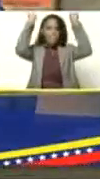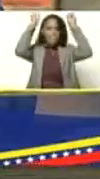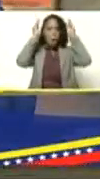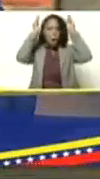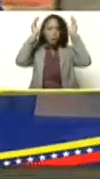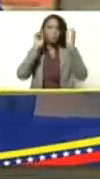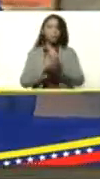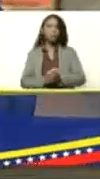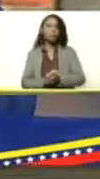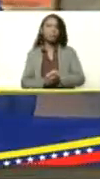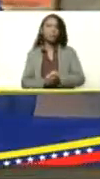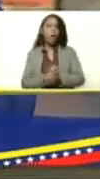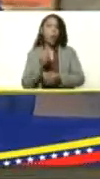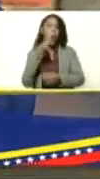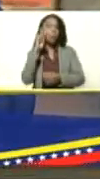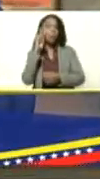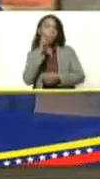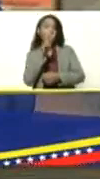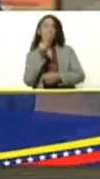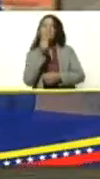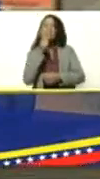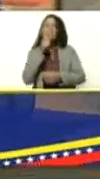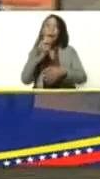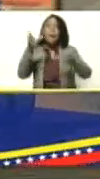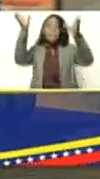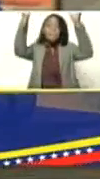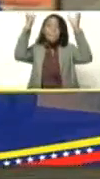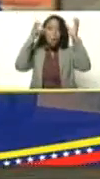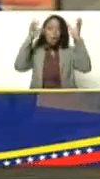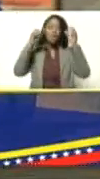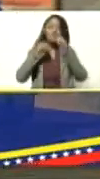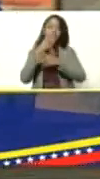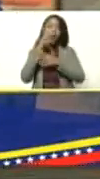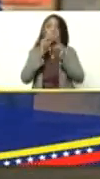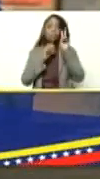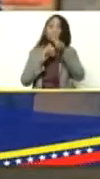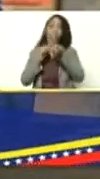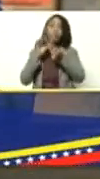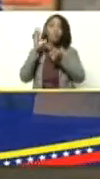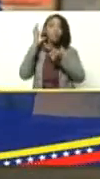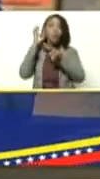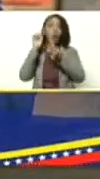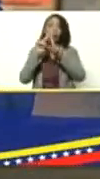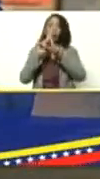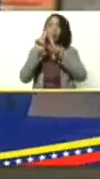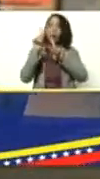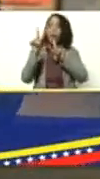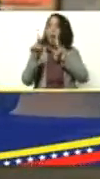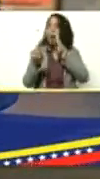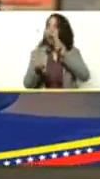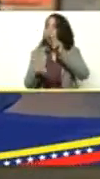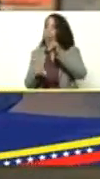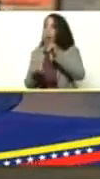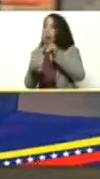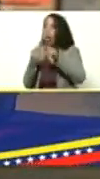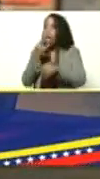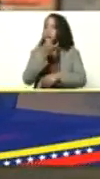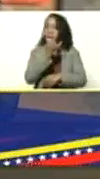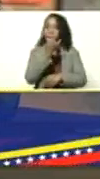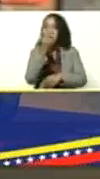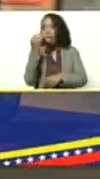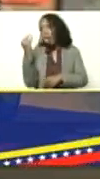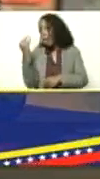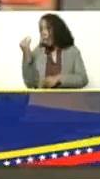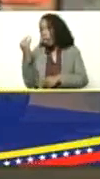y cuando fue a ver quien lanzó la corona de flores vio una mujer y quedó encantada esa mujer